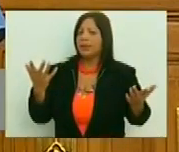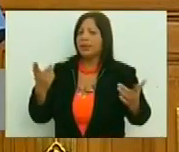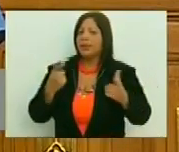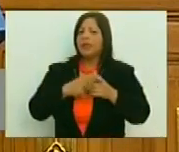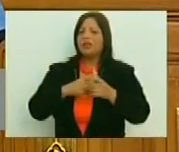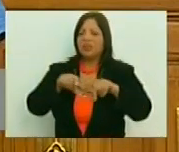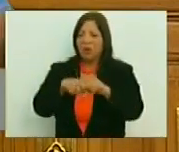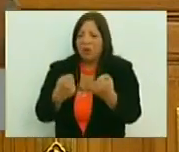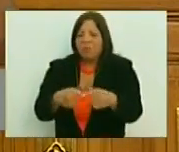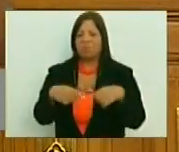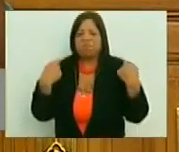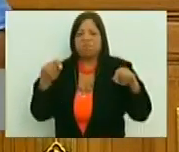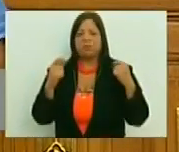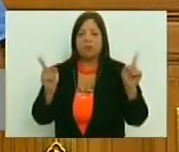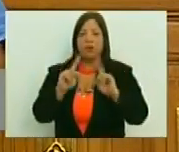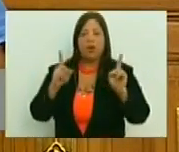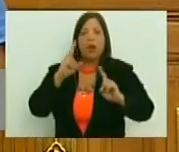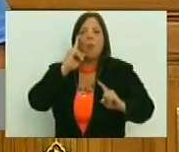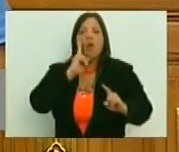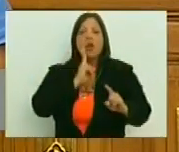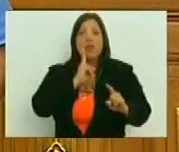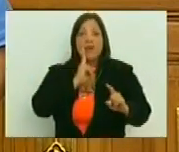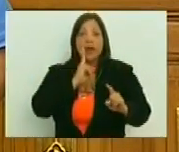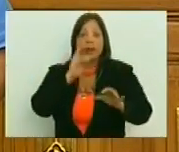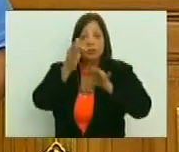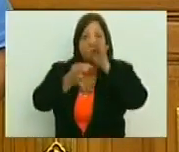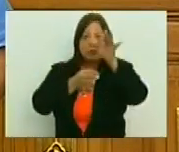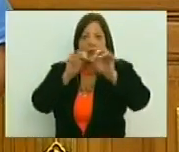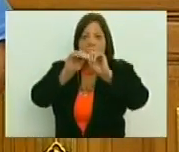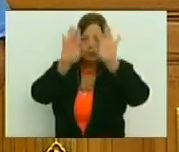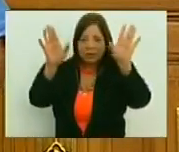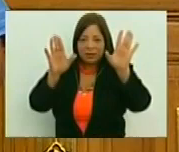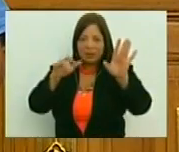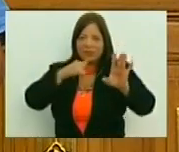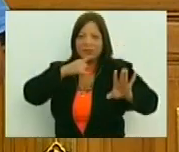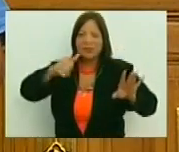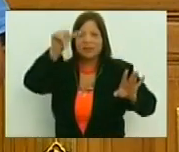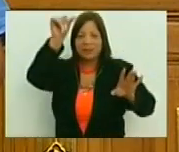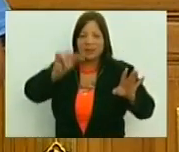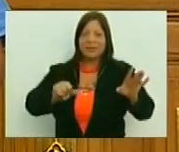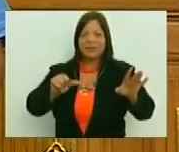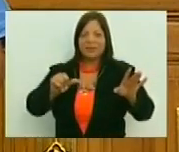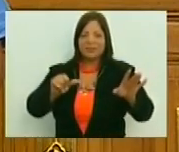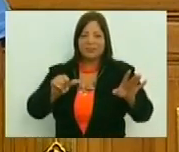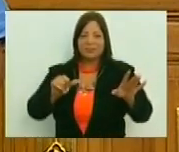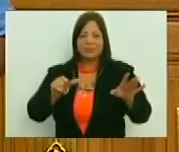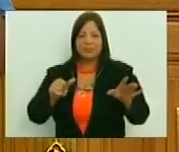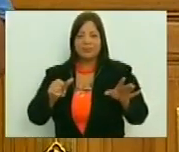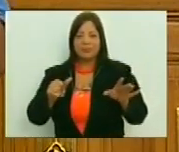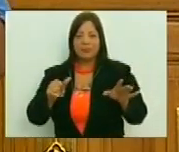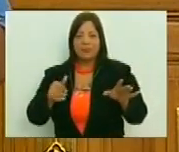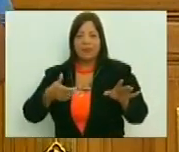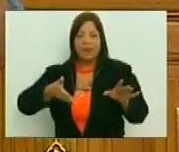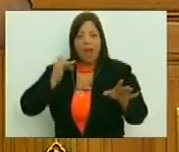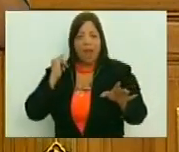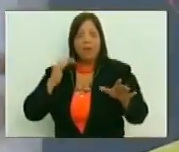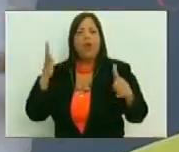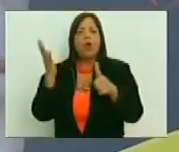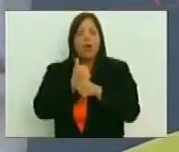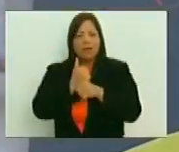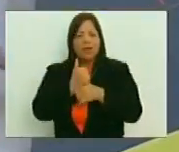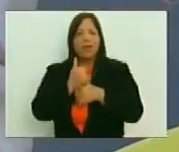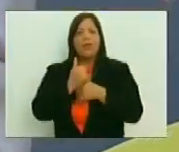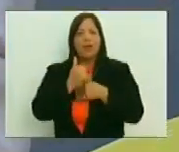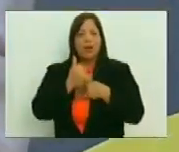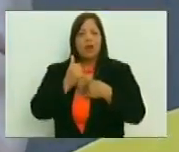Entonces, entendía Bolívar, allí, que, que habíamos conquistado, apenas